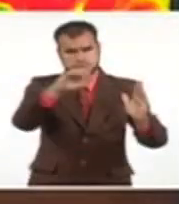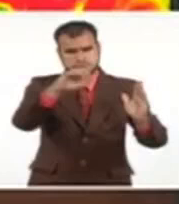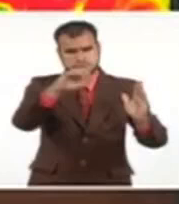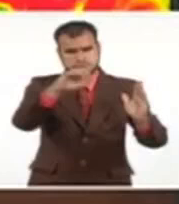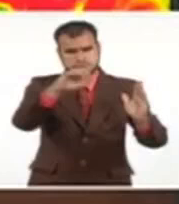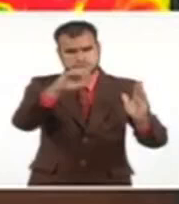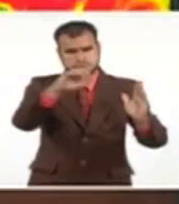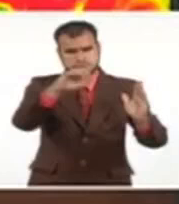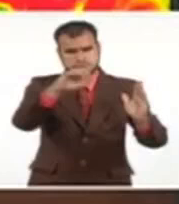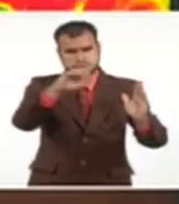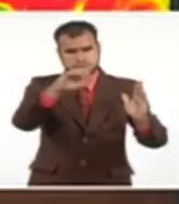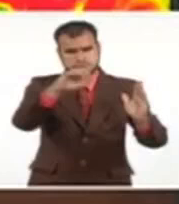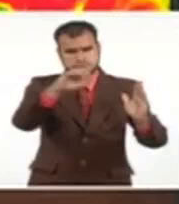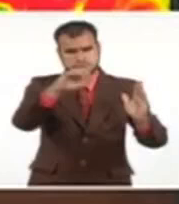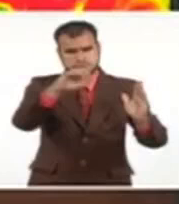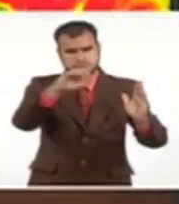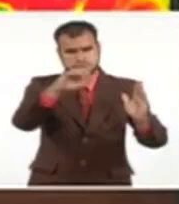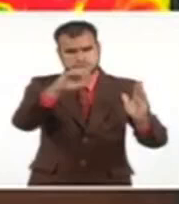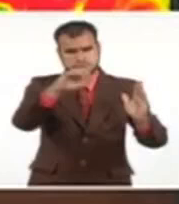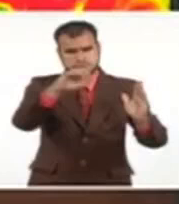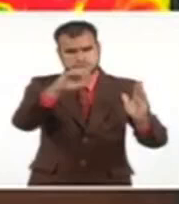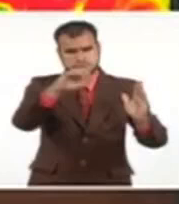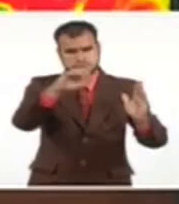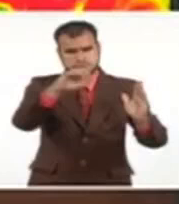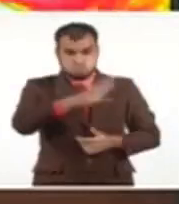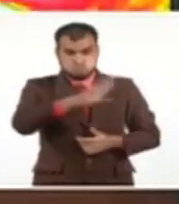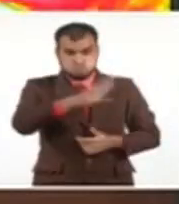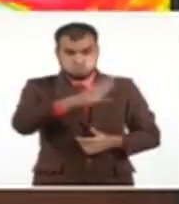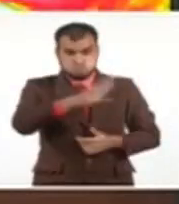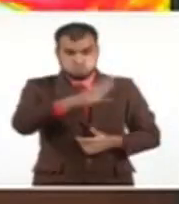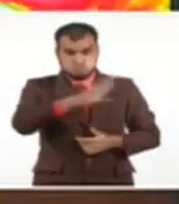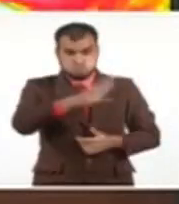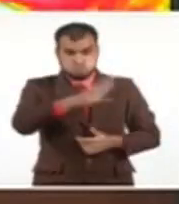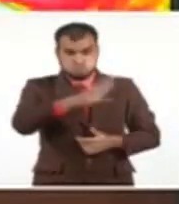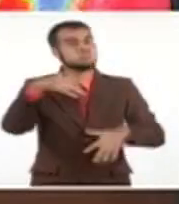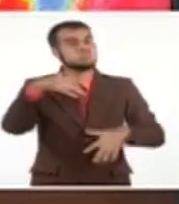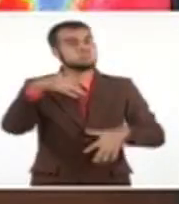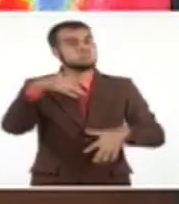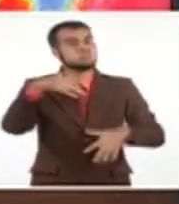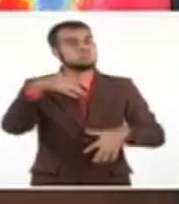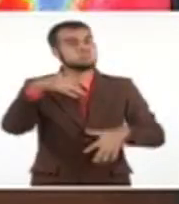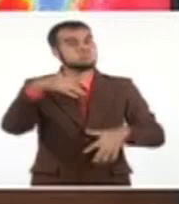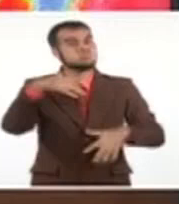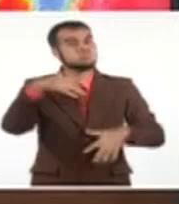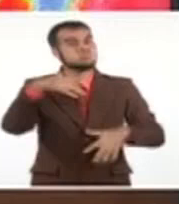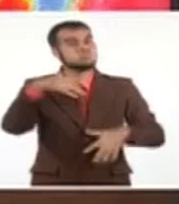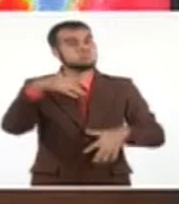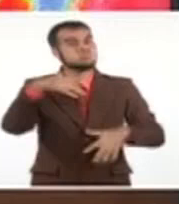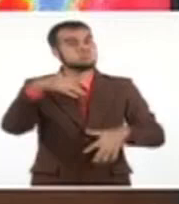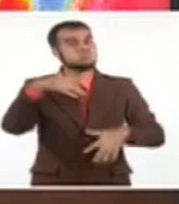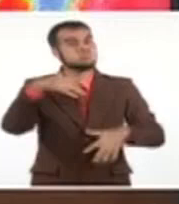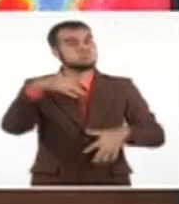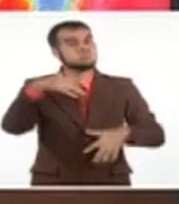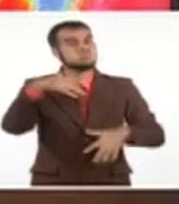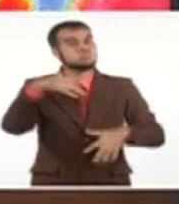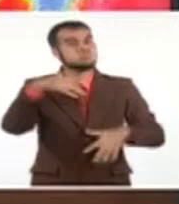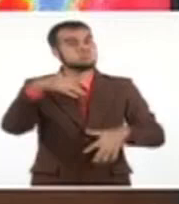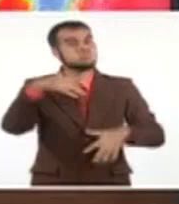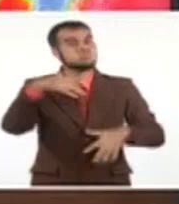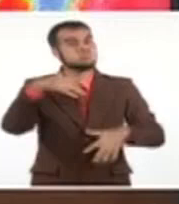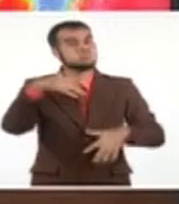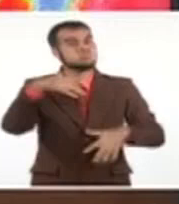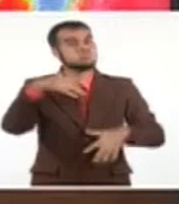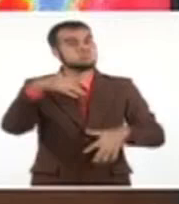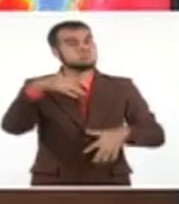exacerban la lluvia. Y por eso en las laderas de la montaña puede llover muy fuertemente. Y ese es el